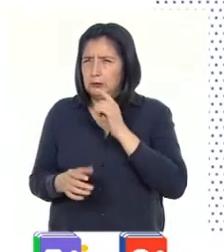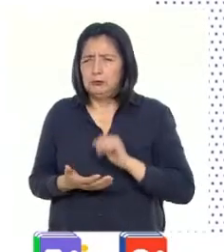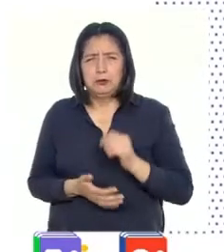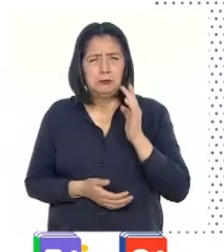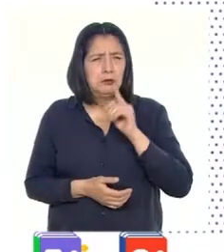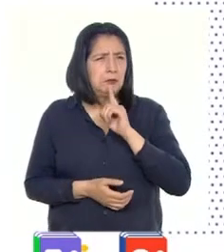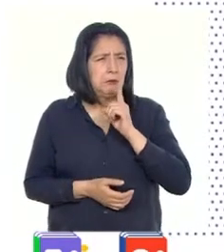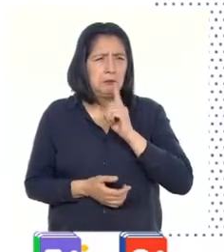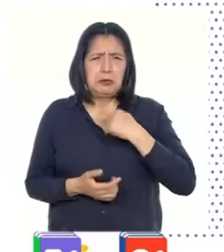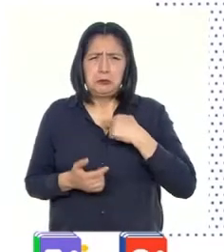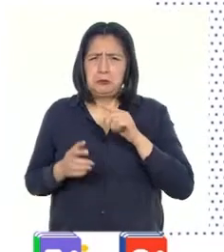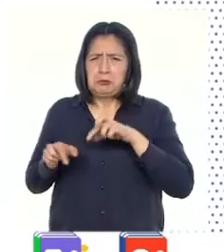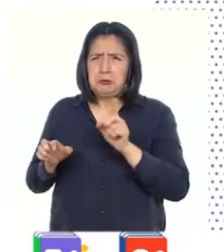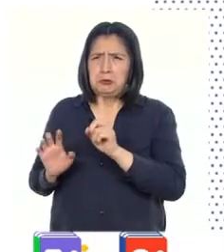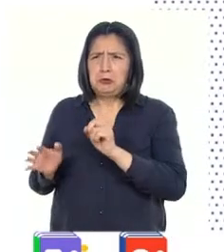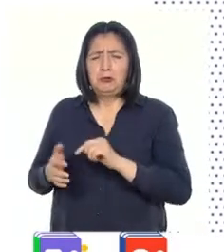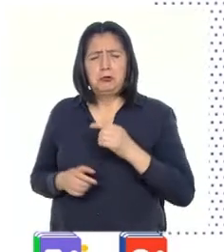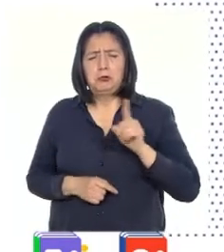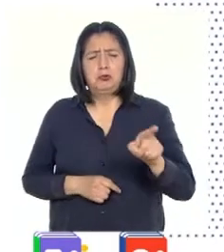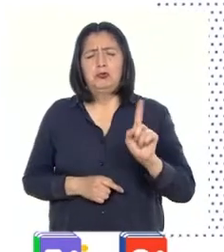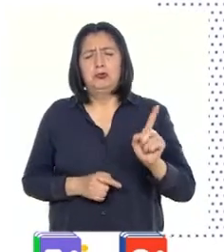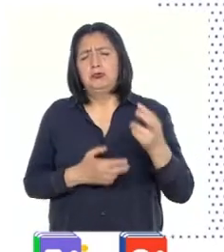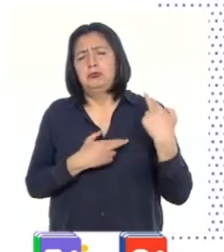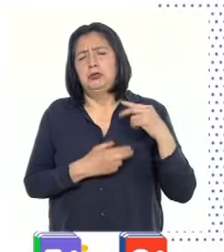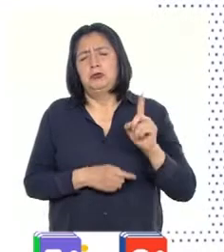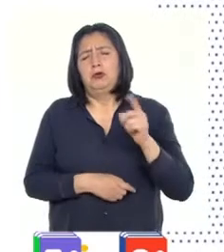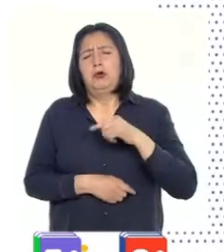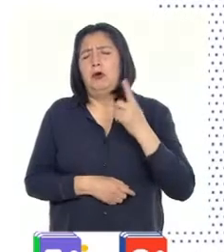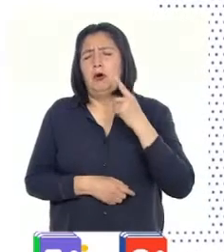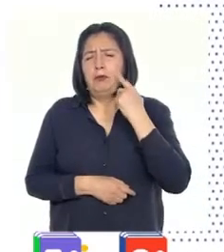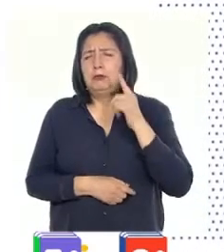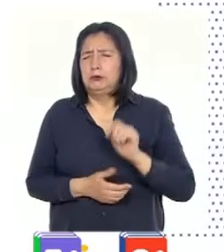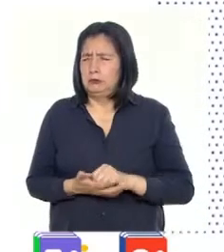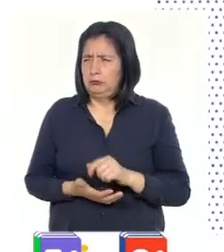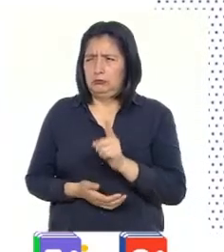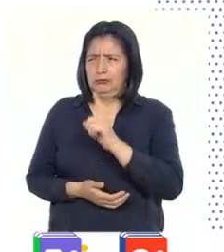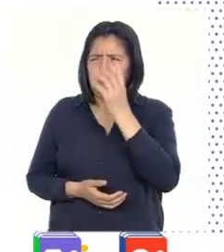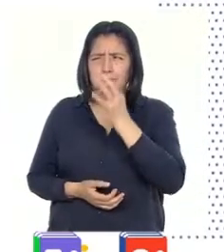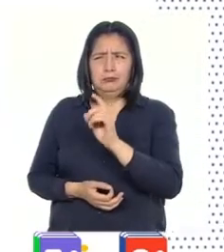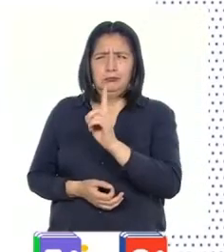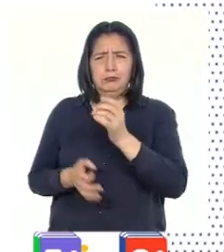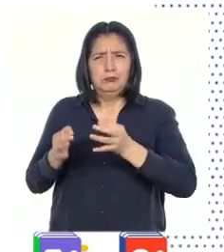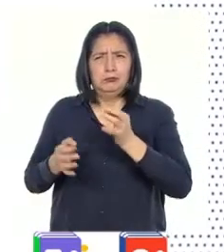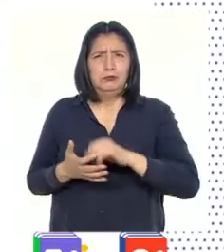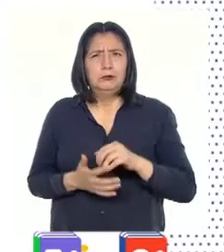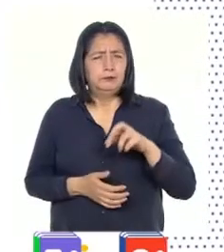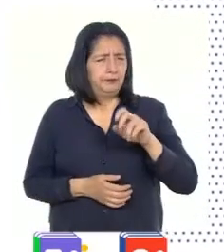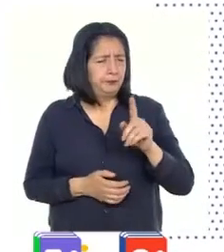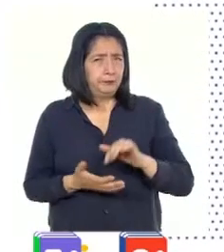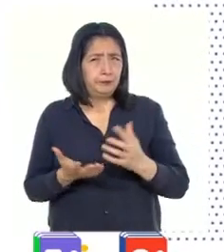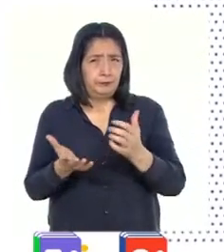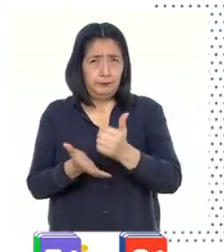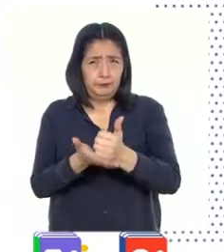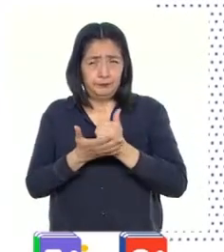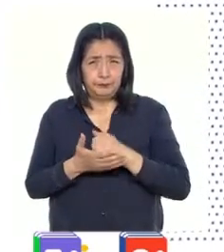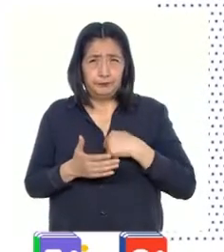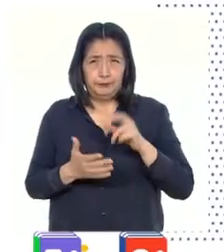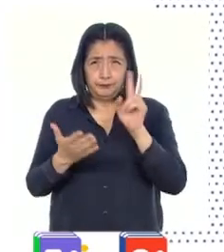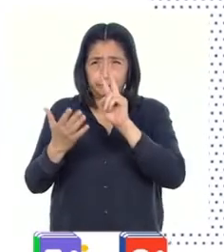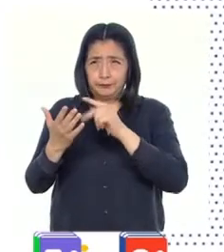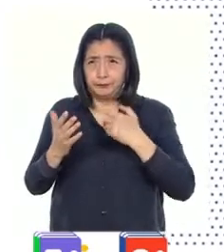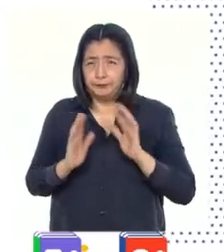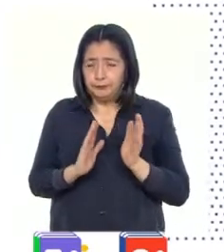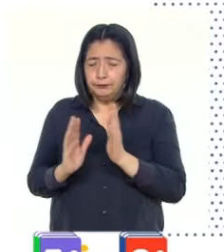papá no me deja hacer nada porque dice que no me corresponde por ser hombre. Creo que no es justo. ¿Patty, me ayudas a leer mi organizador?